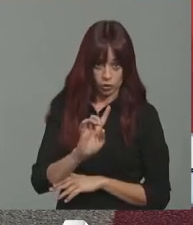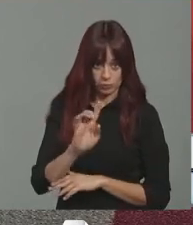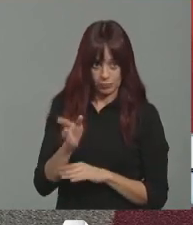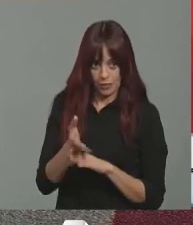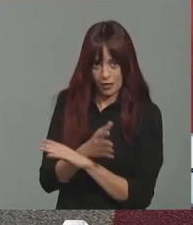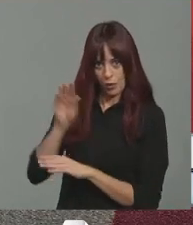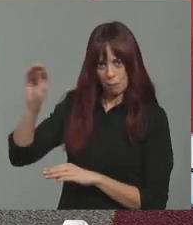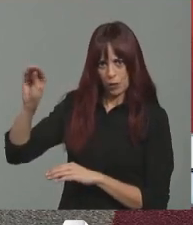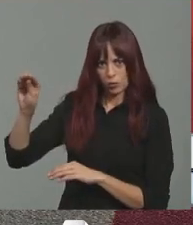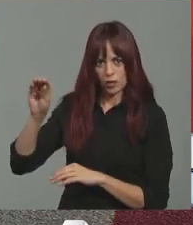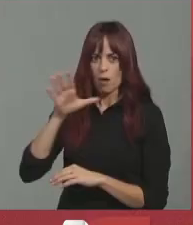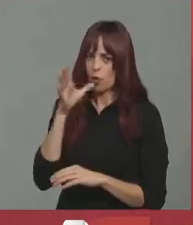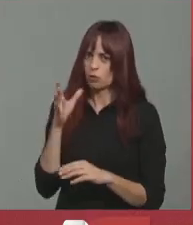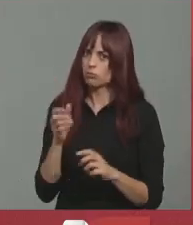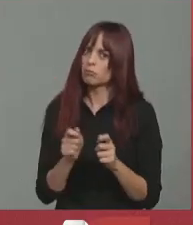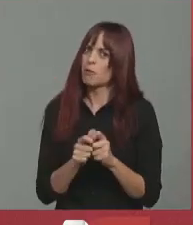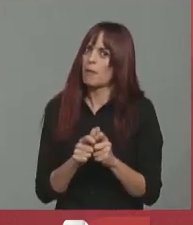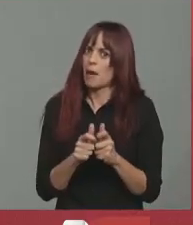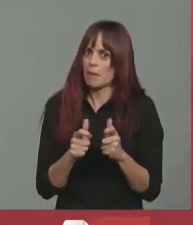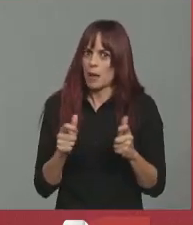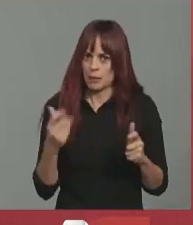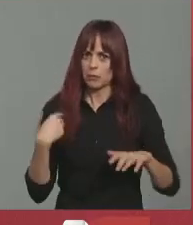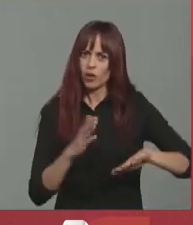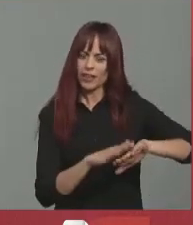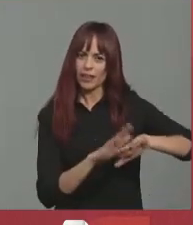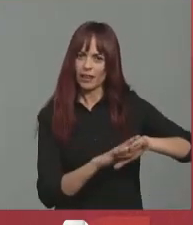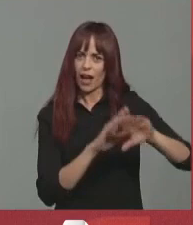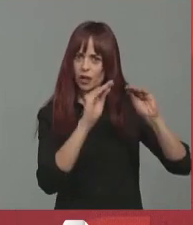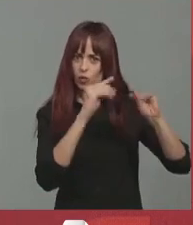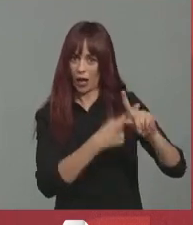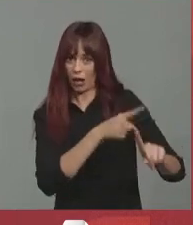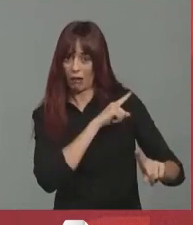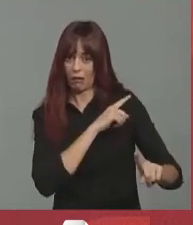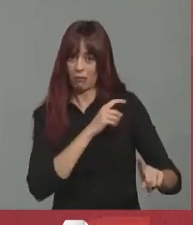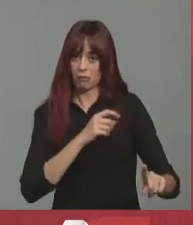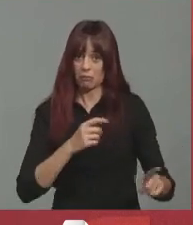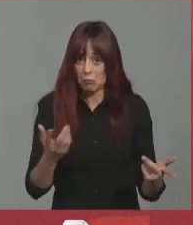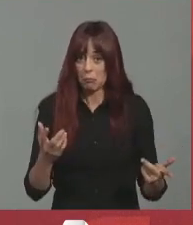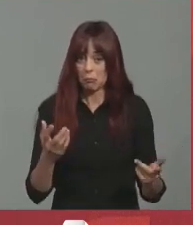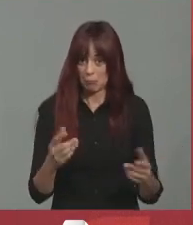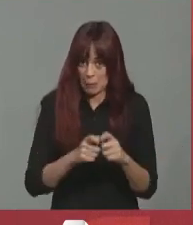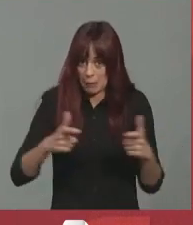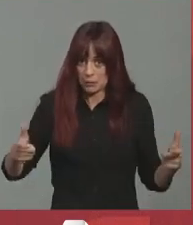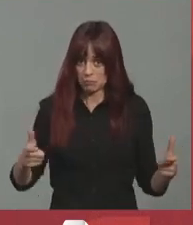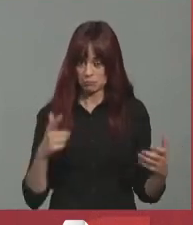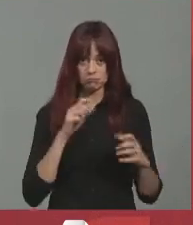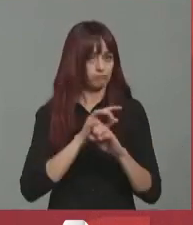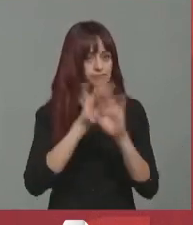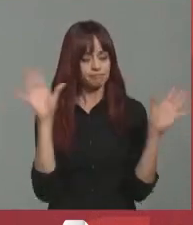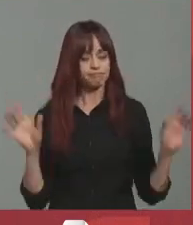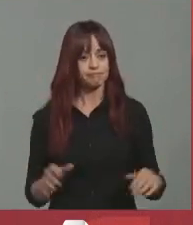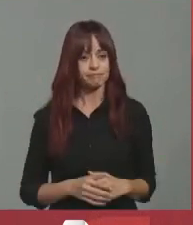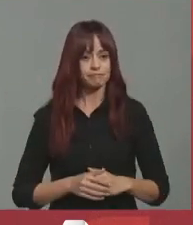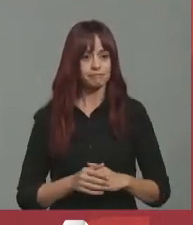increíble e inesperado ascenso de la izquierda a Berchale. Bueno, es la evidencia del que el